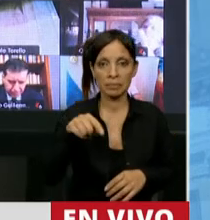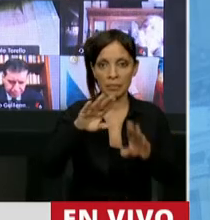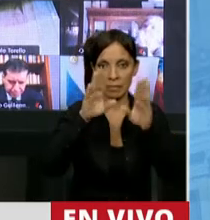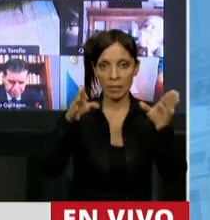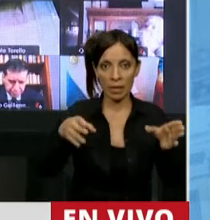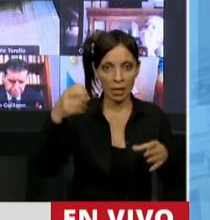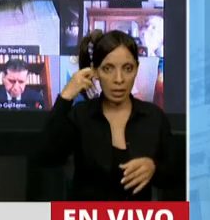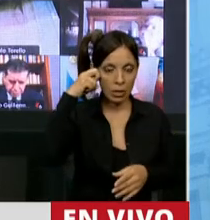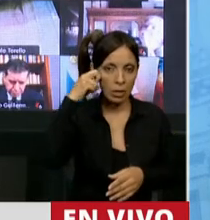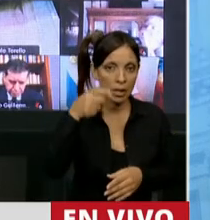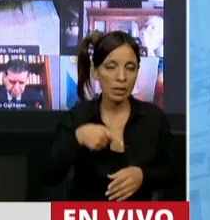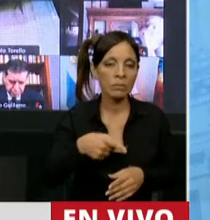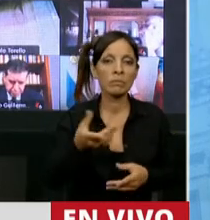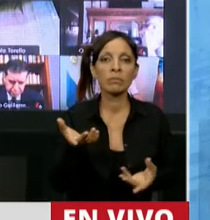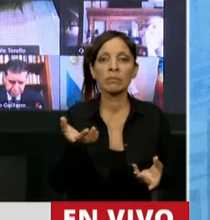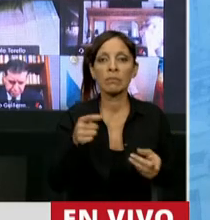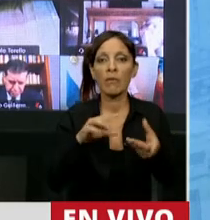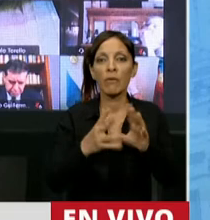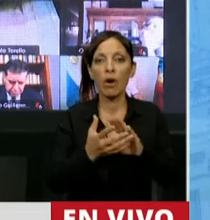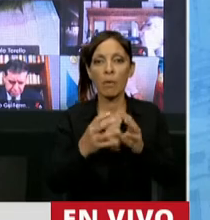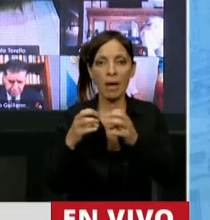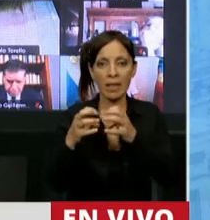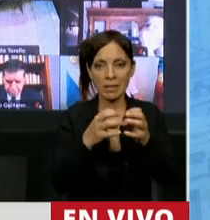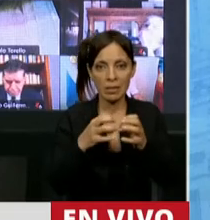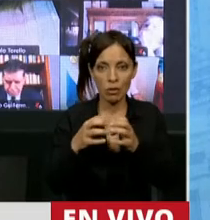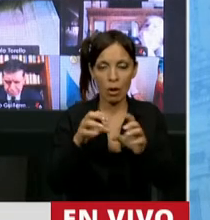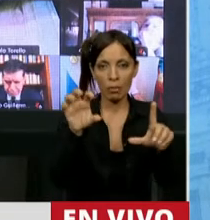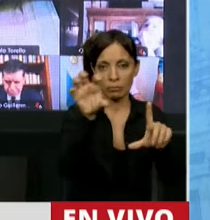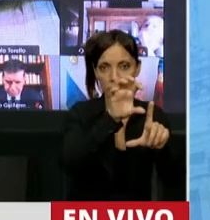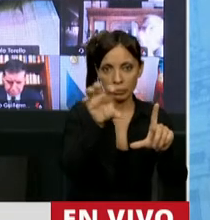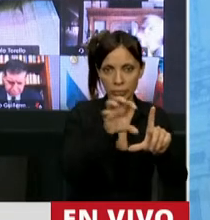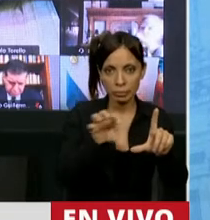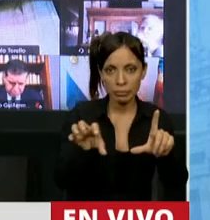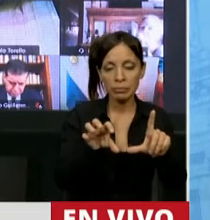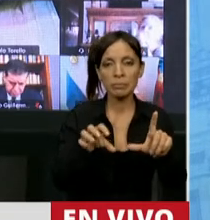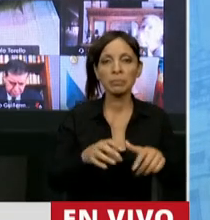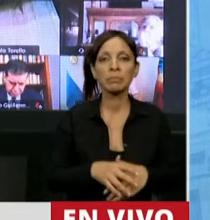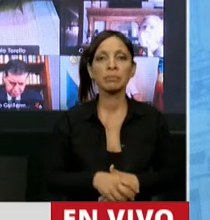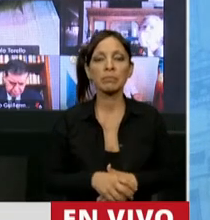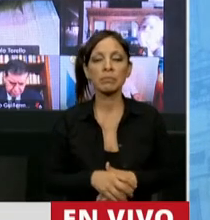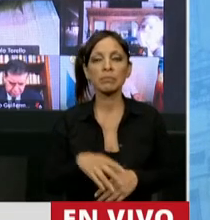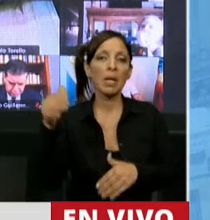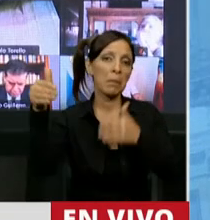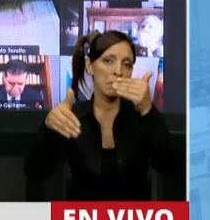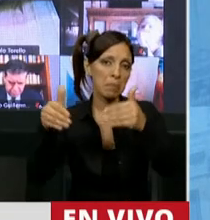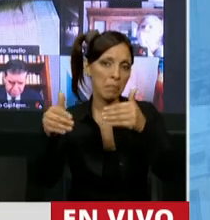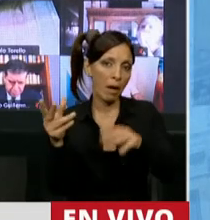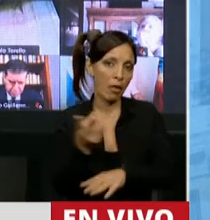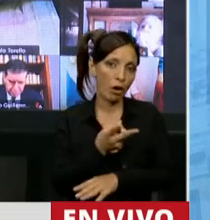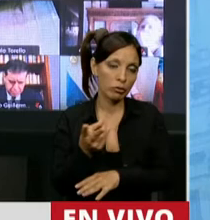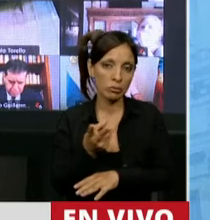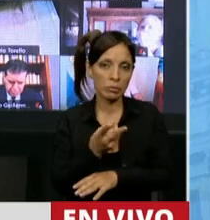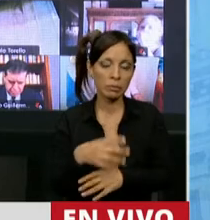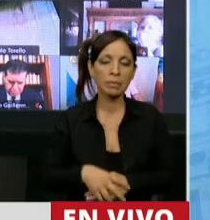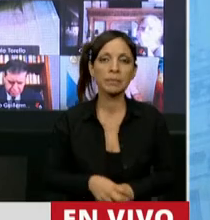estuvo con esta modalidad de virtualidad y presencialidad,